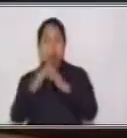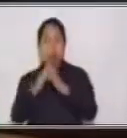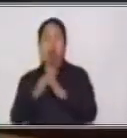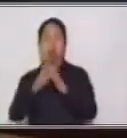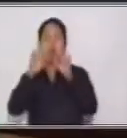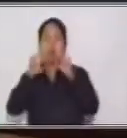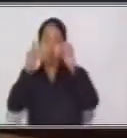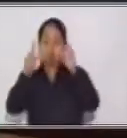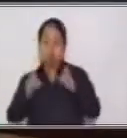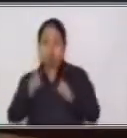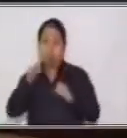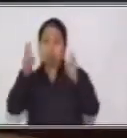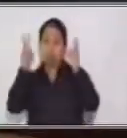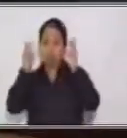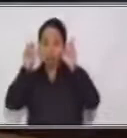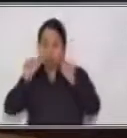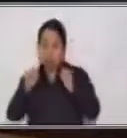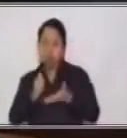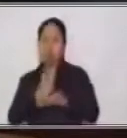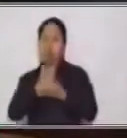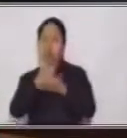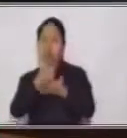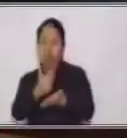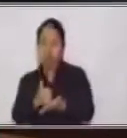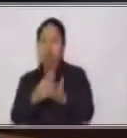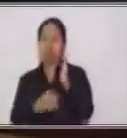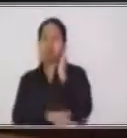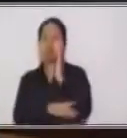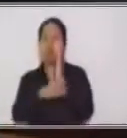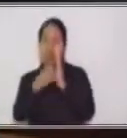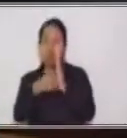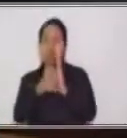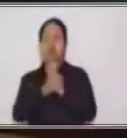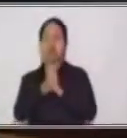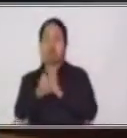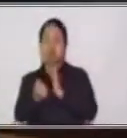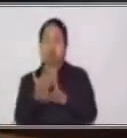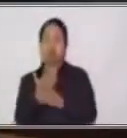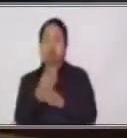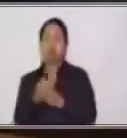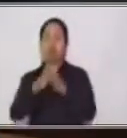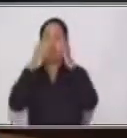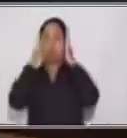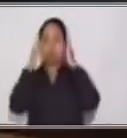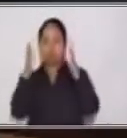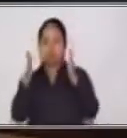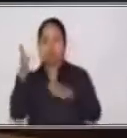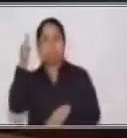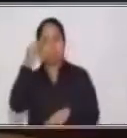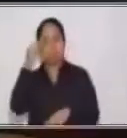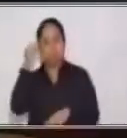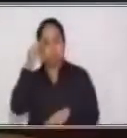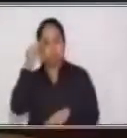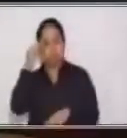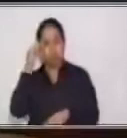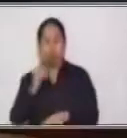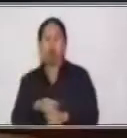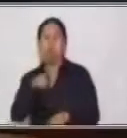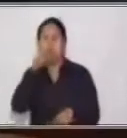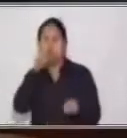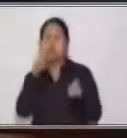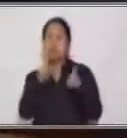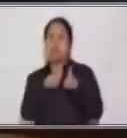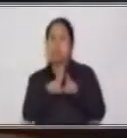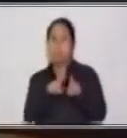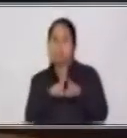discapacidad, este tema les puede ayudar a ejercitar algunas habilidades y destrezas como la atención, la memoria y por supuesto